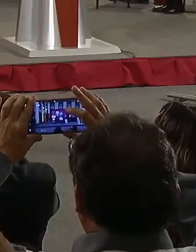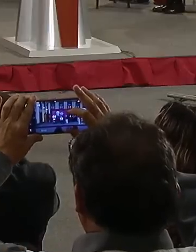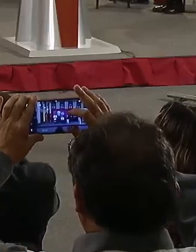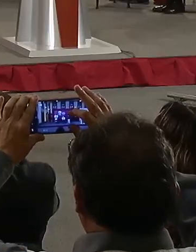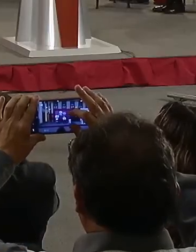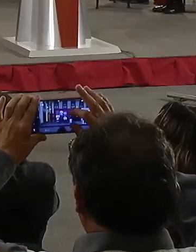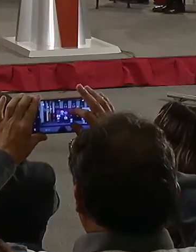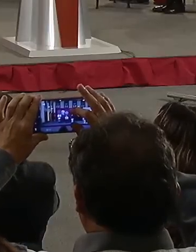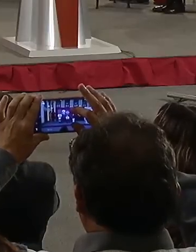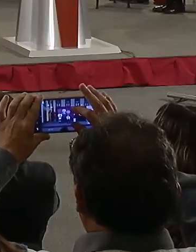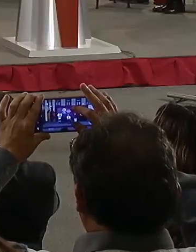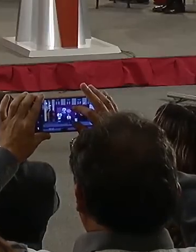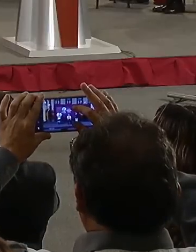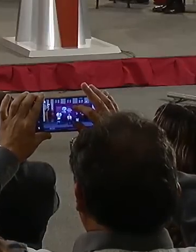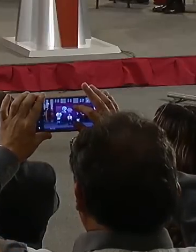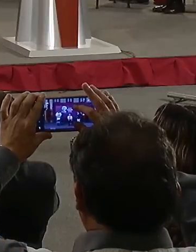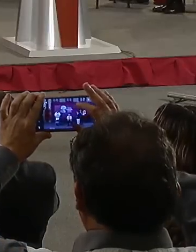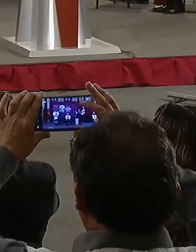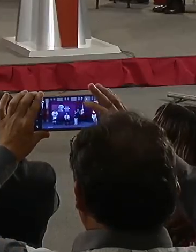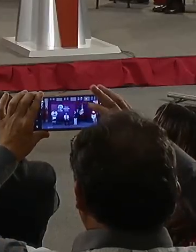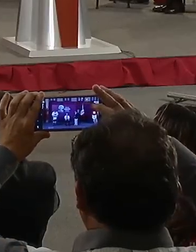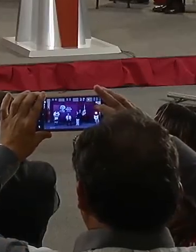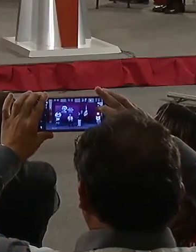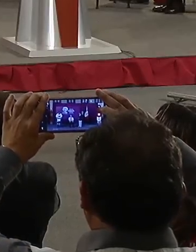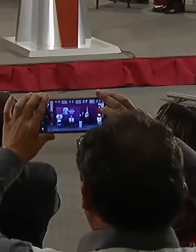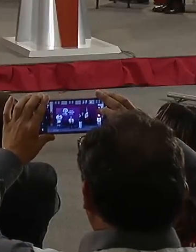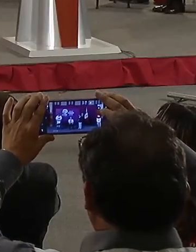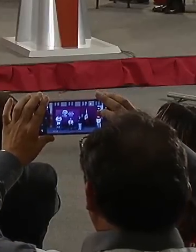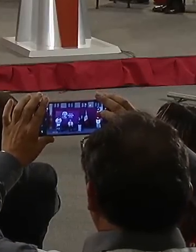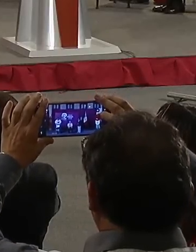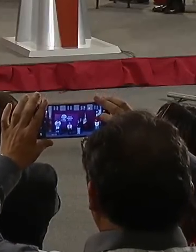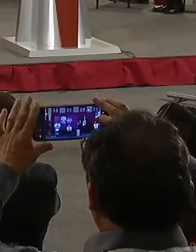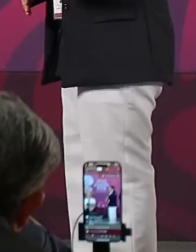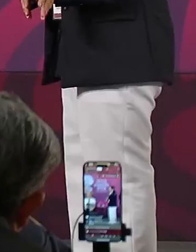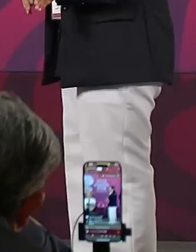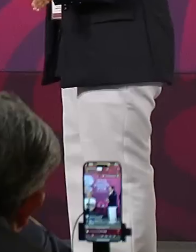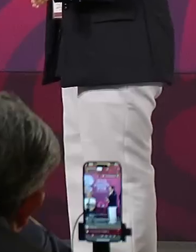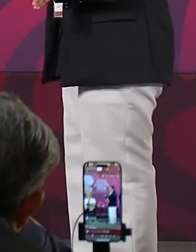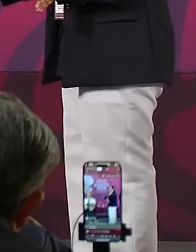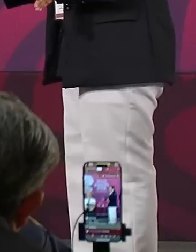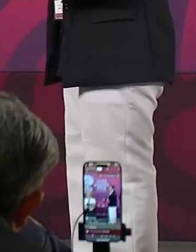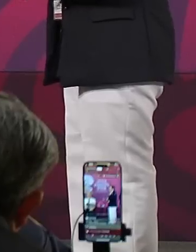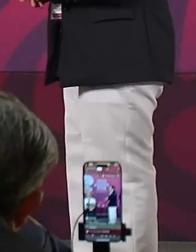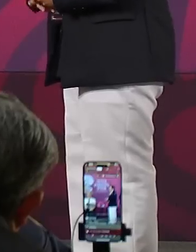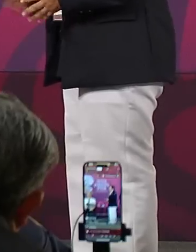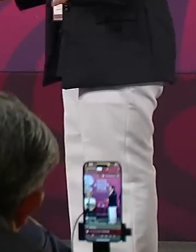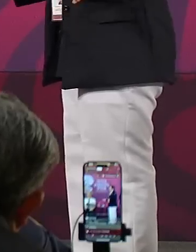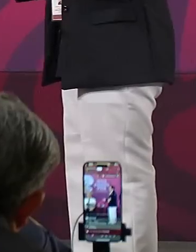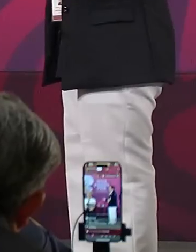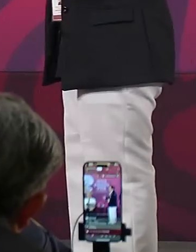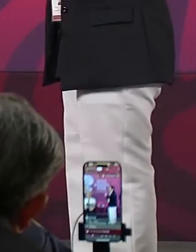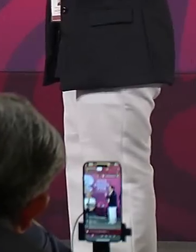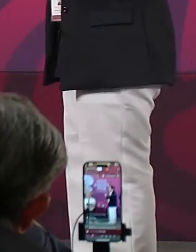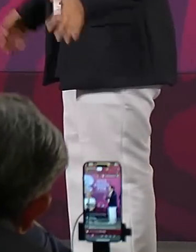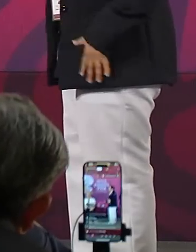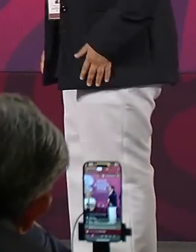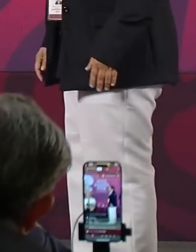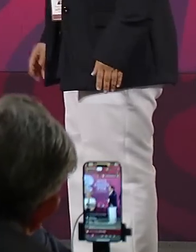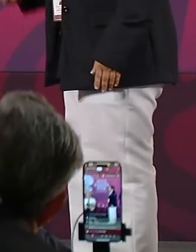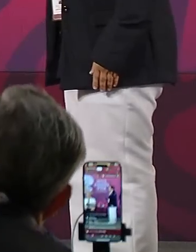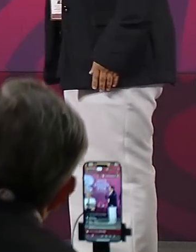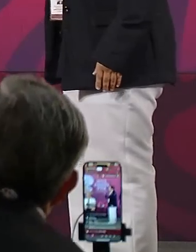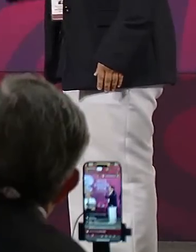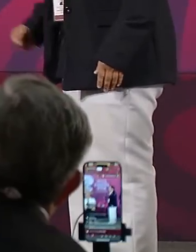presidente, va a ser el mismo brazo izquierdo o si usted lo prefiere, brazo izquierdo o brazo derecho. ¿Cómo están? izquierda.